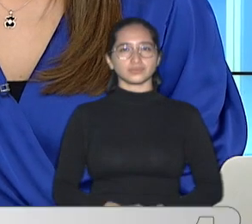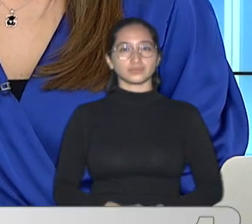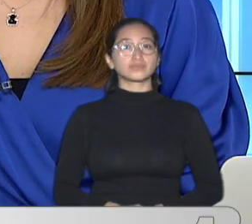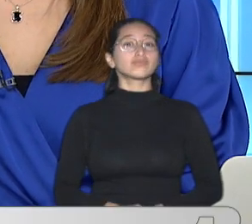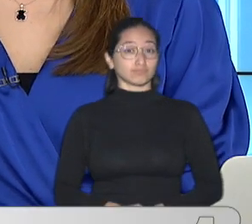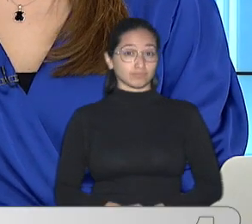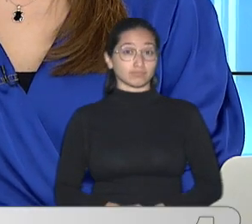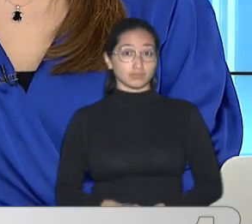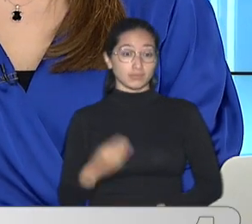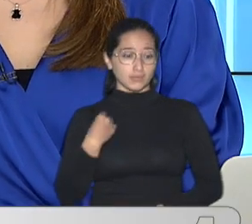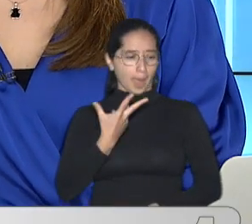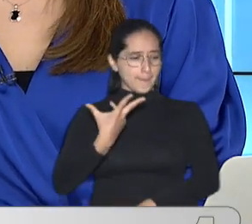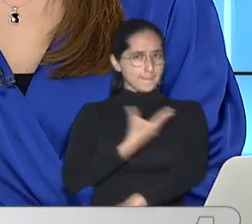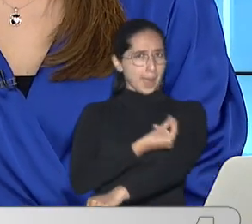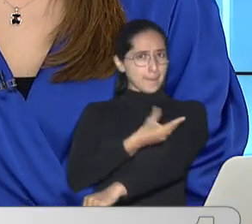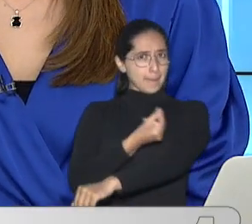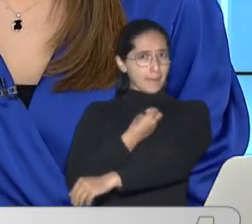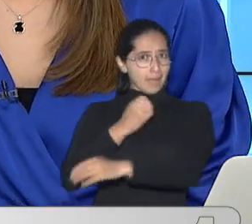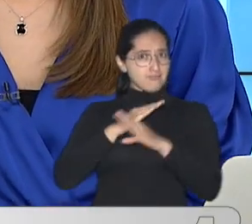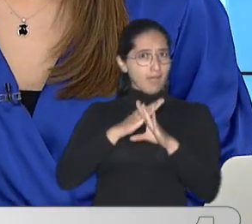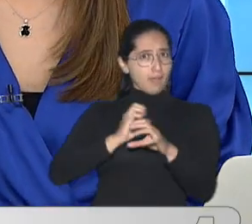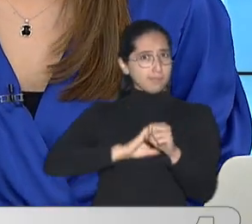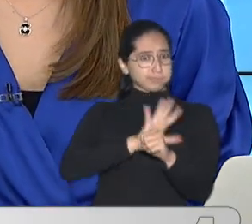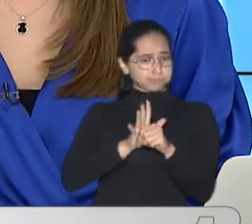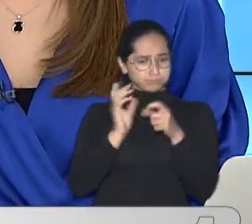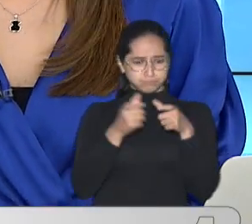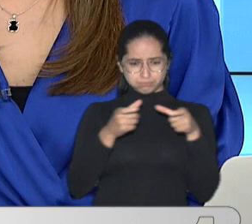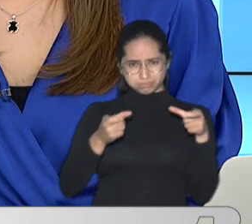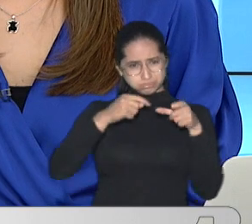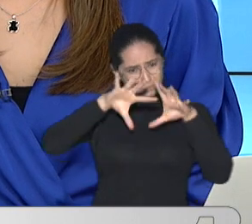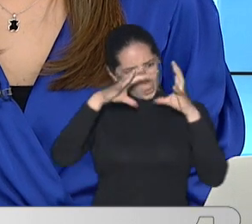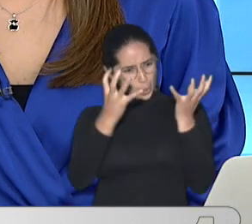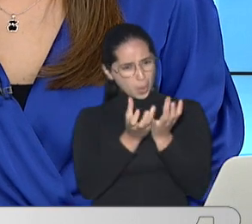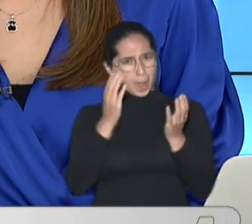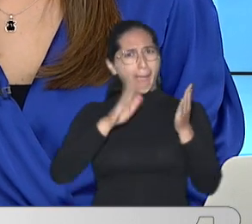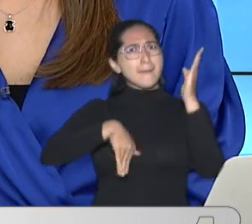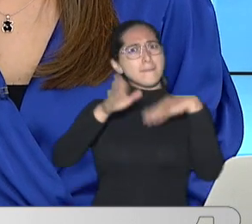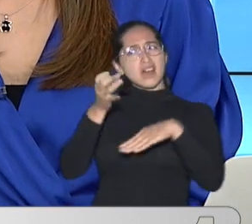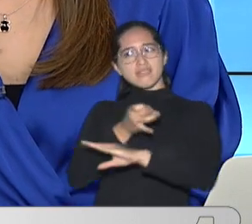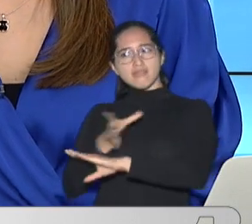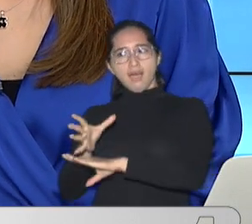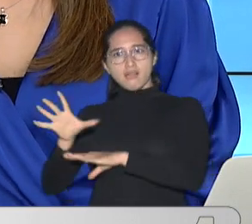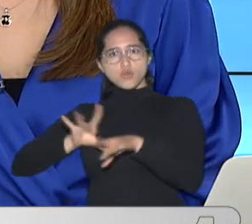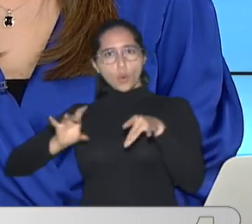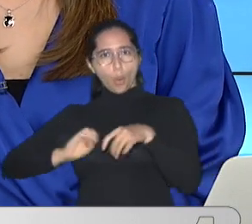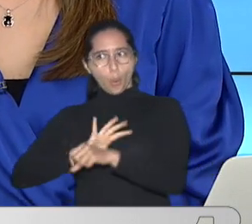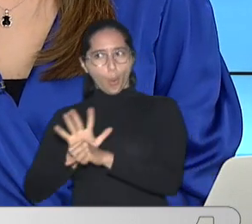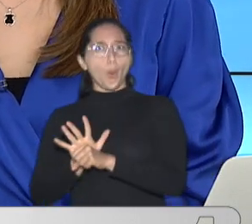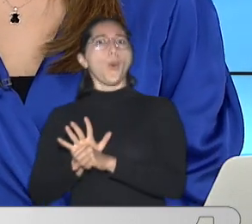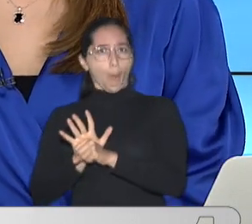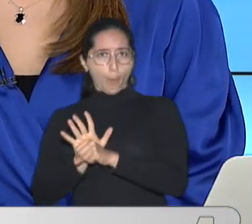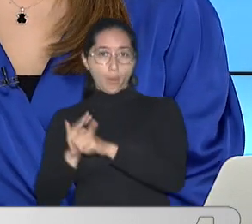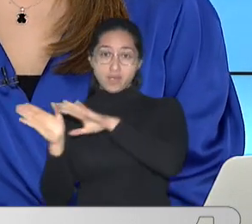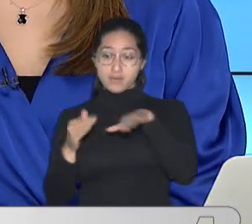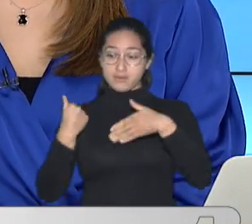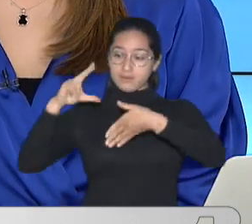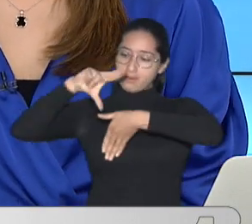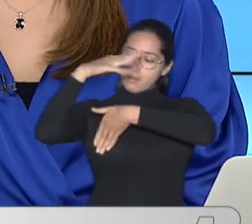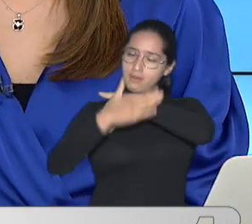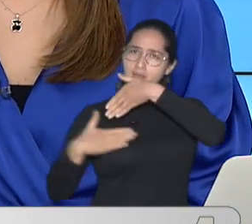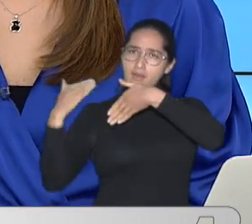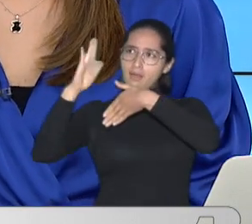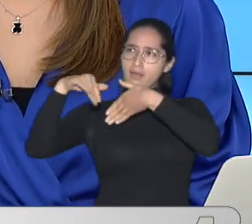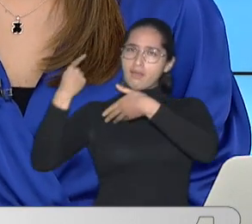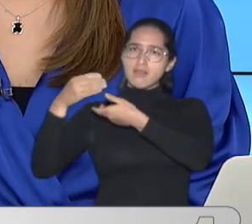El número de vacunas Contra la COVID Aplicadas en el mundo Ya supera Los contagios registrados América Latina Recibirá el 10